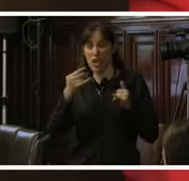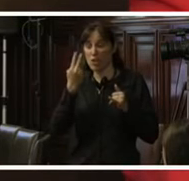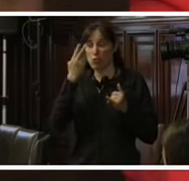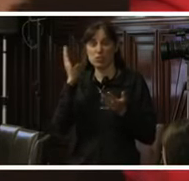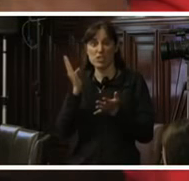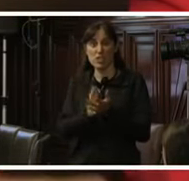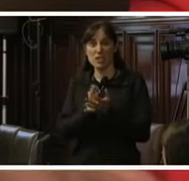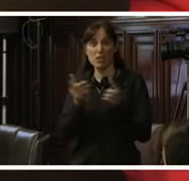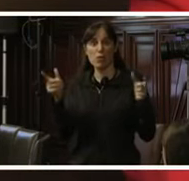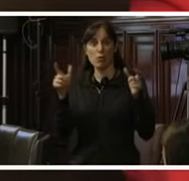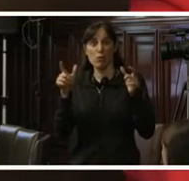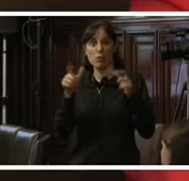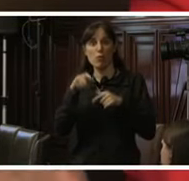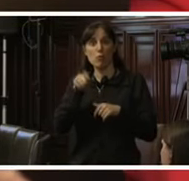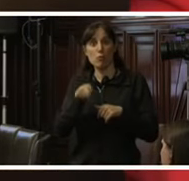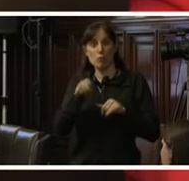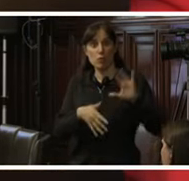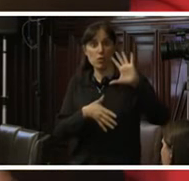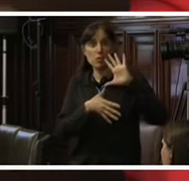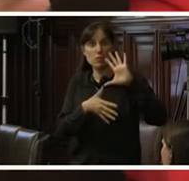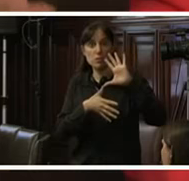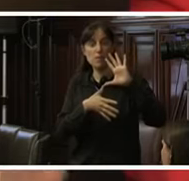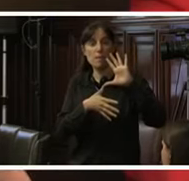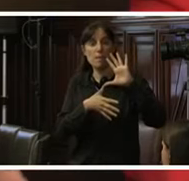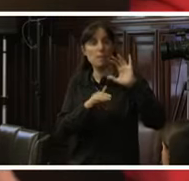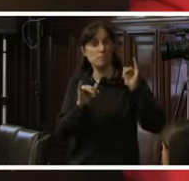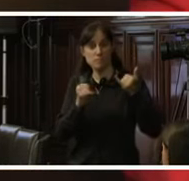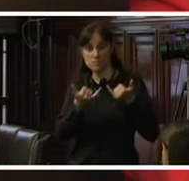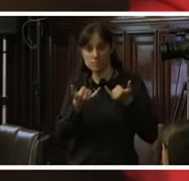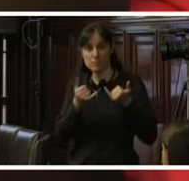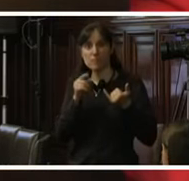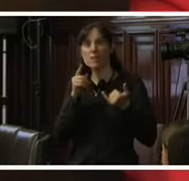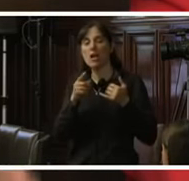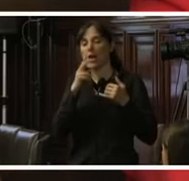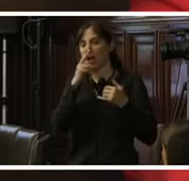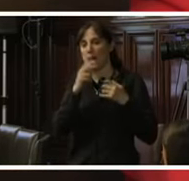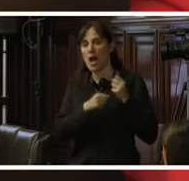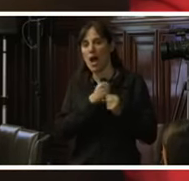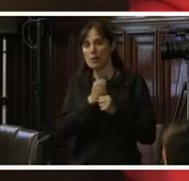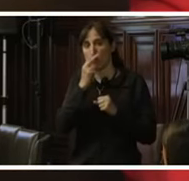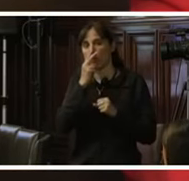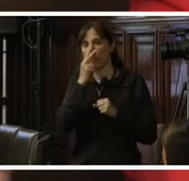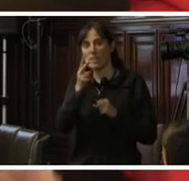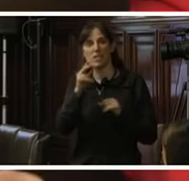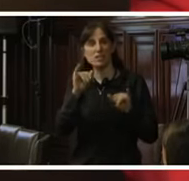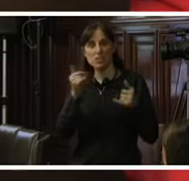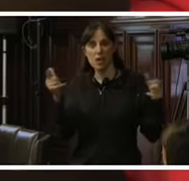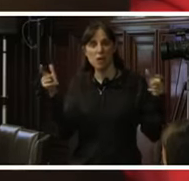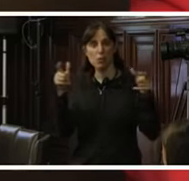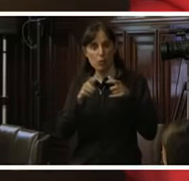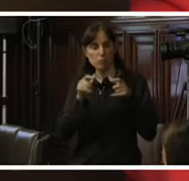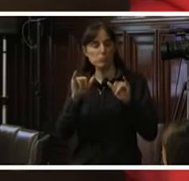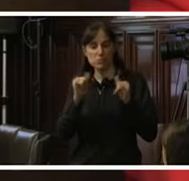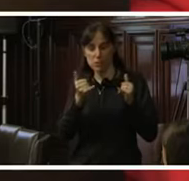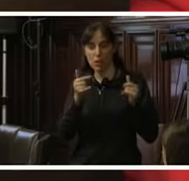Interamericana, la más importante de la Corte Interamericana, entonces, en el año 2000 se emite esto por la Corte, caso llevado por la